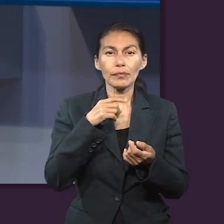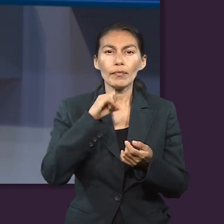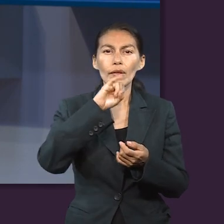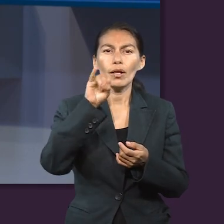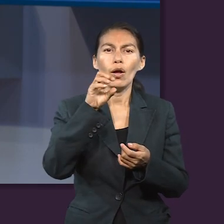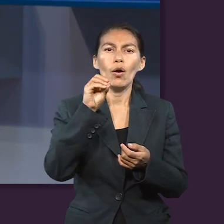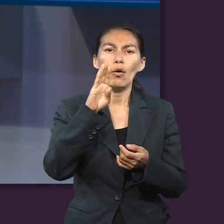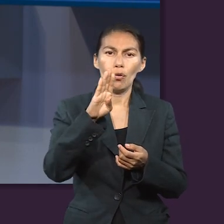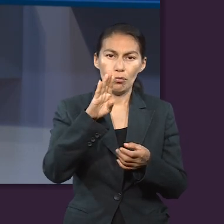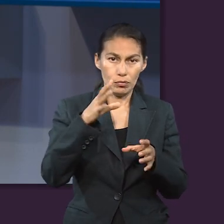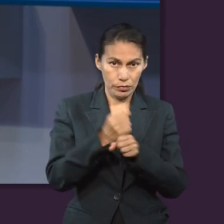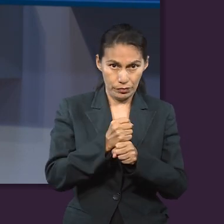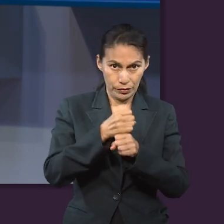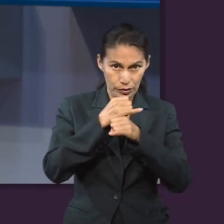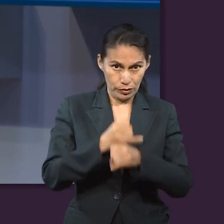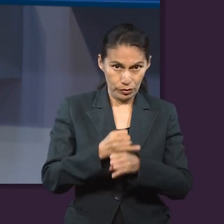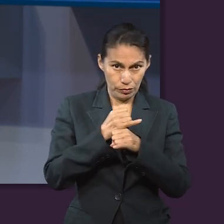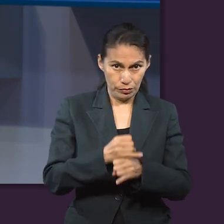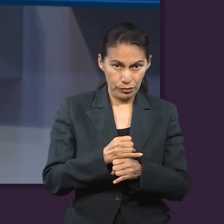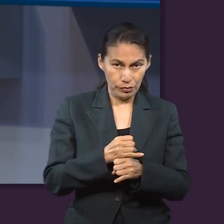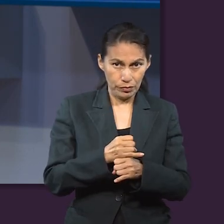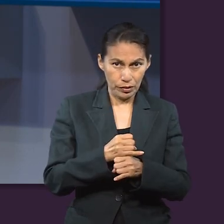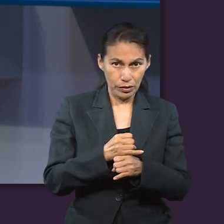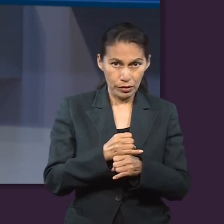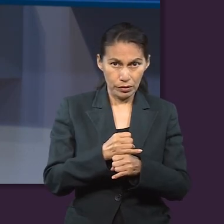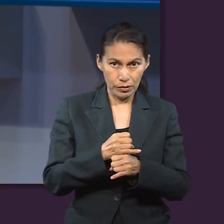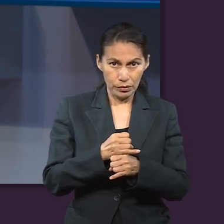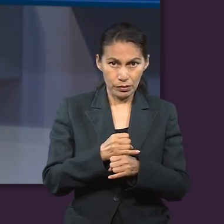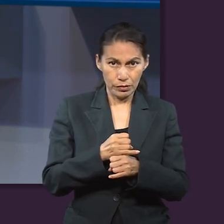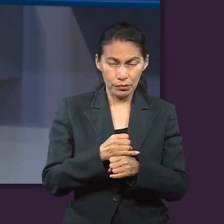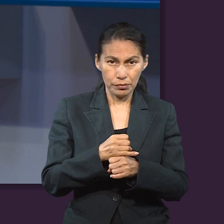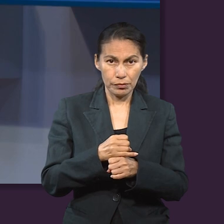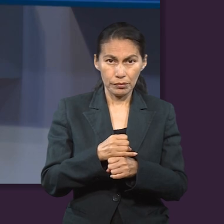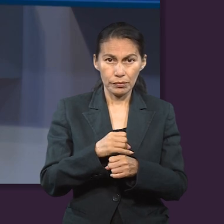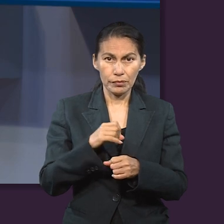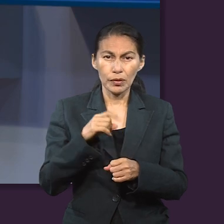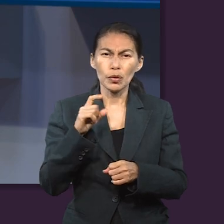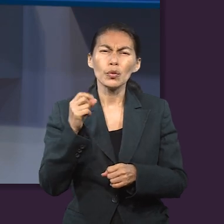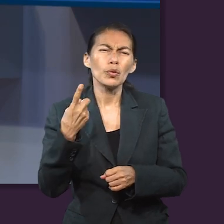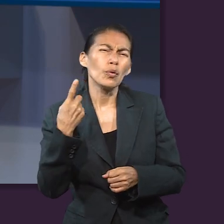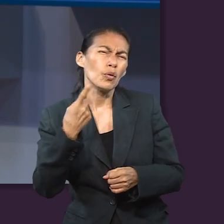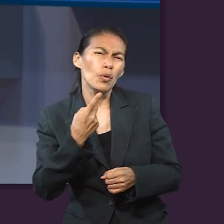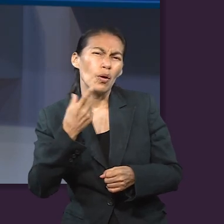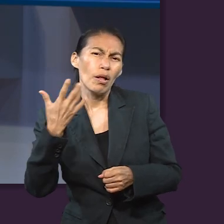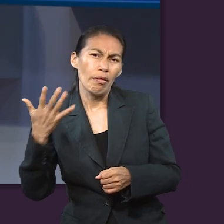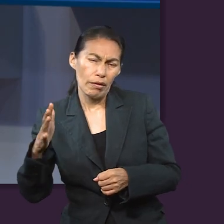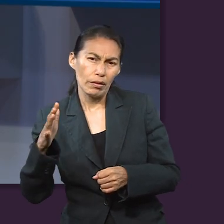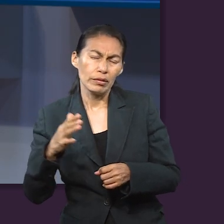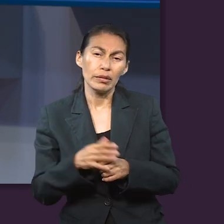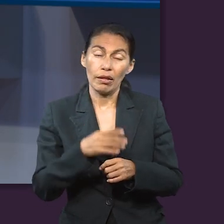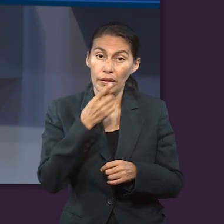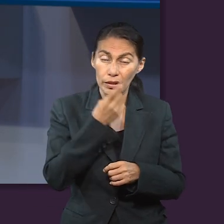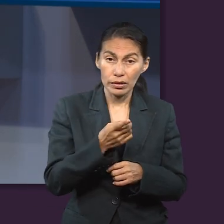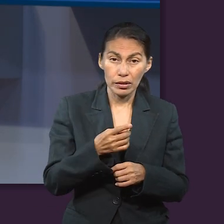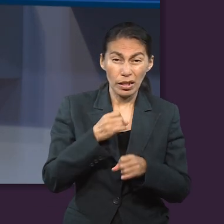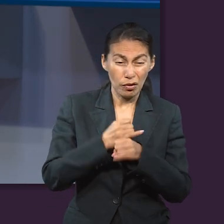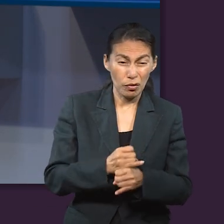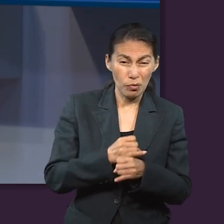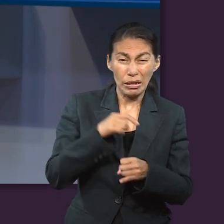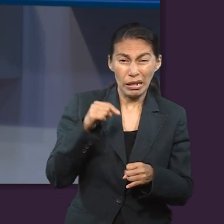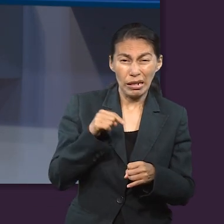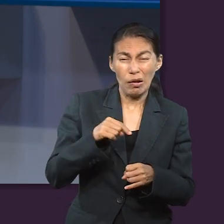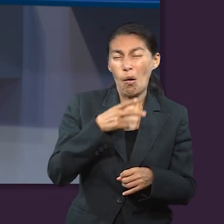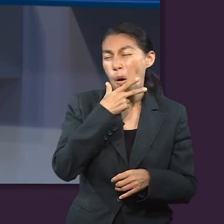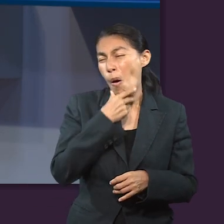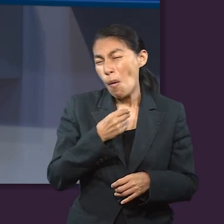me gustaría que viéramos Job 23 del 1 al 10 y poder platicar un poquito acerca de este personaje que sin duda alguna se